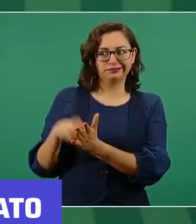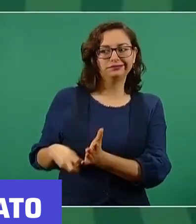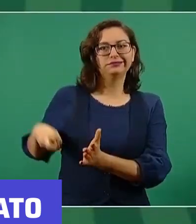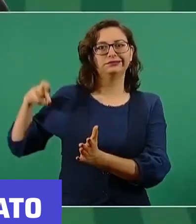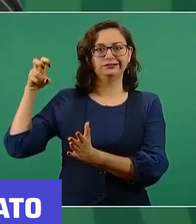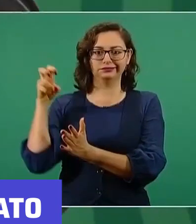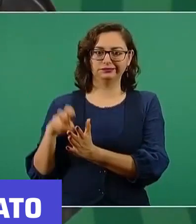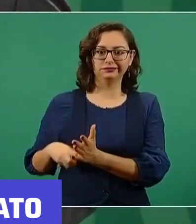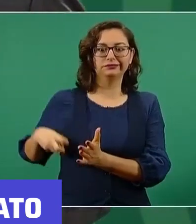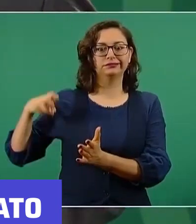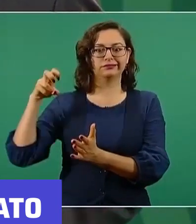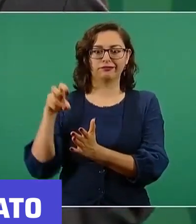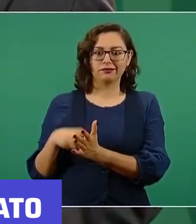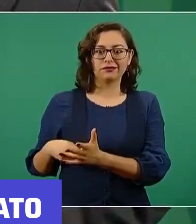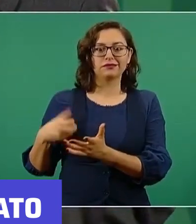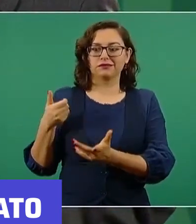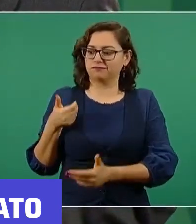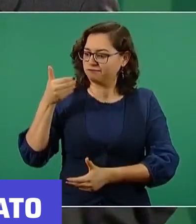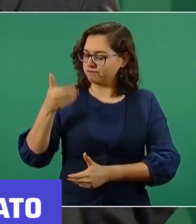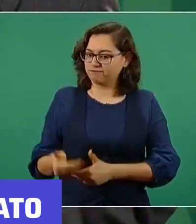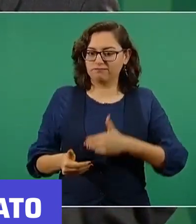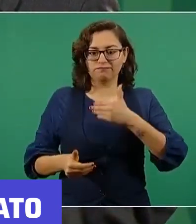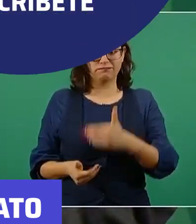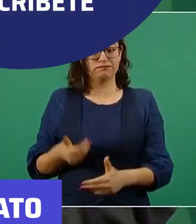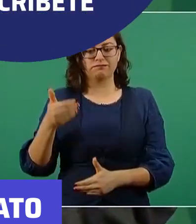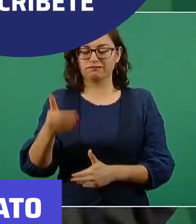todos los procesos.